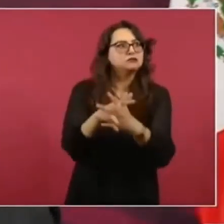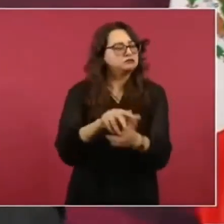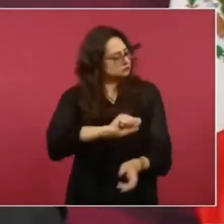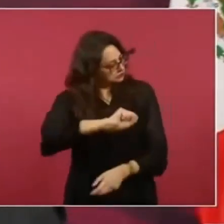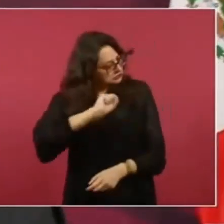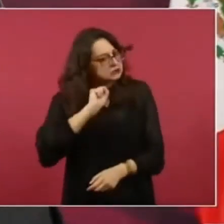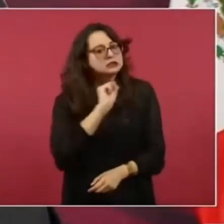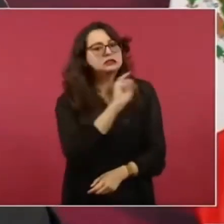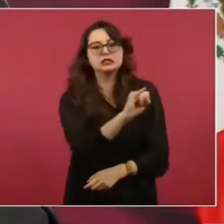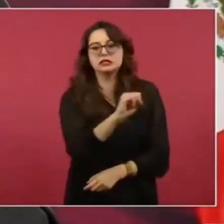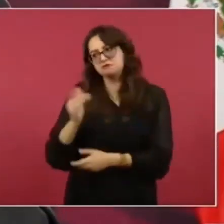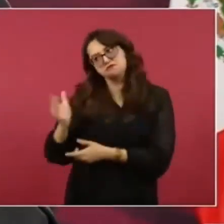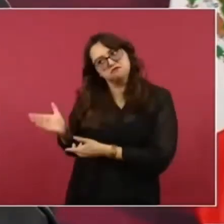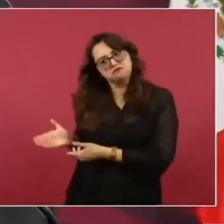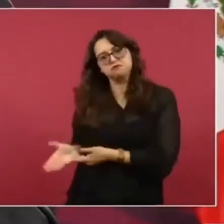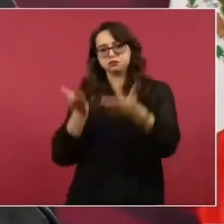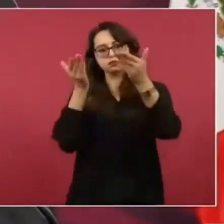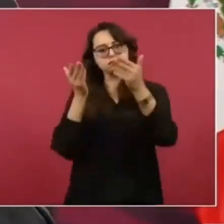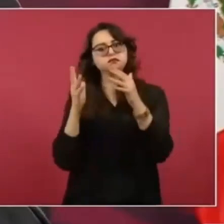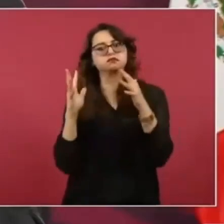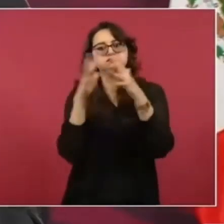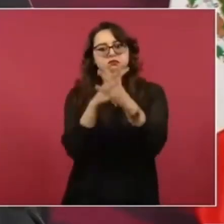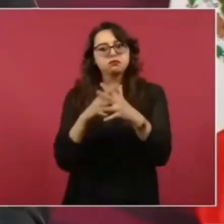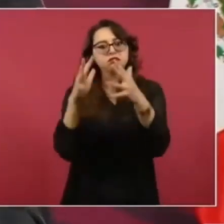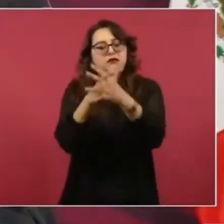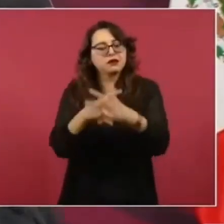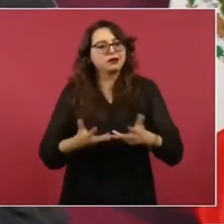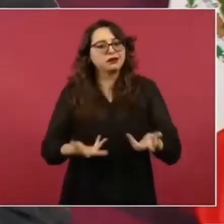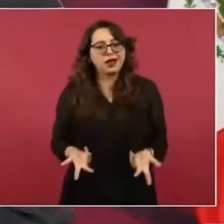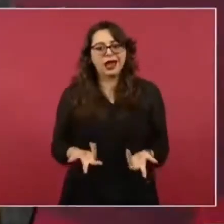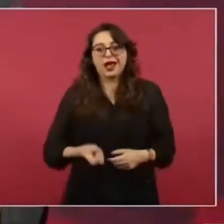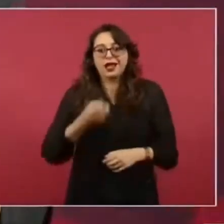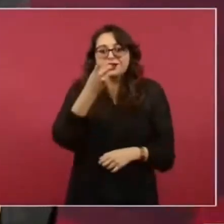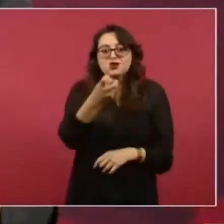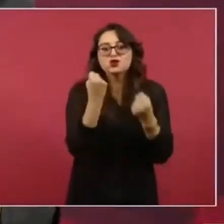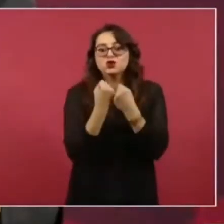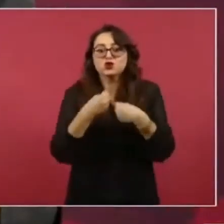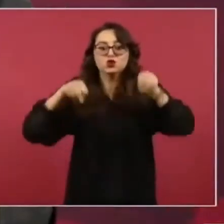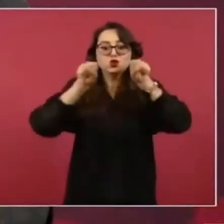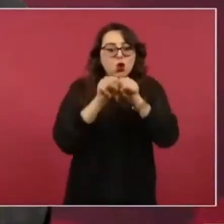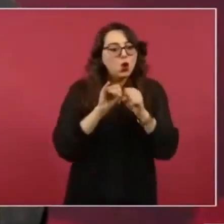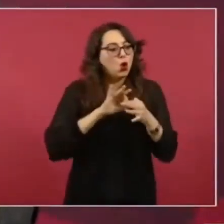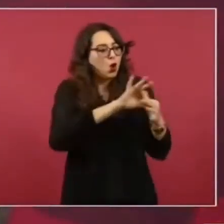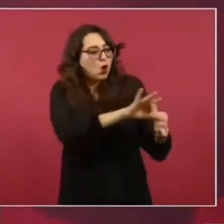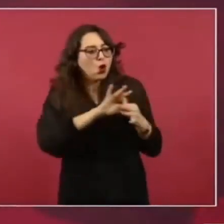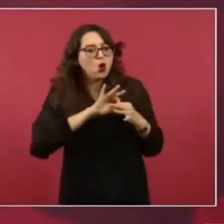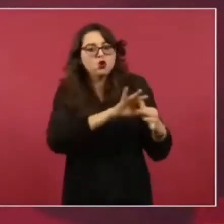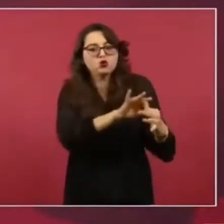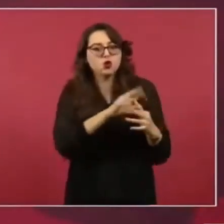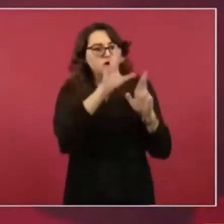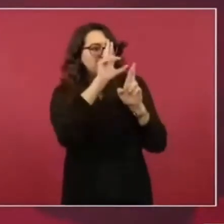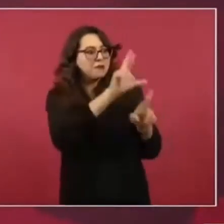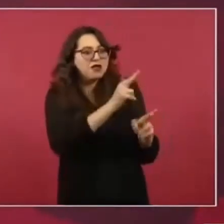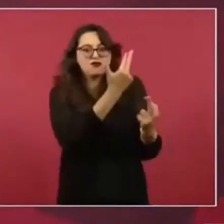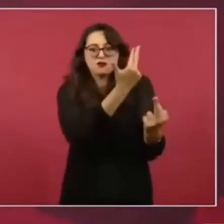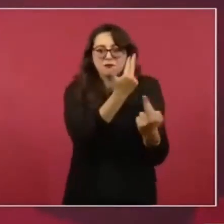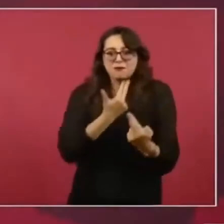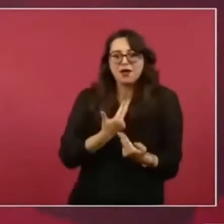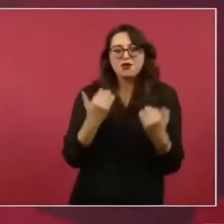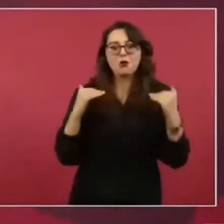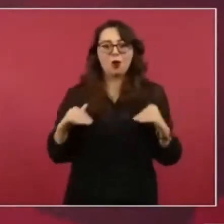No era esa política que afortunadamente, y hay que decirlo,